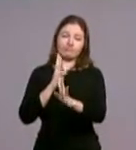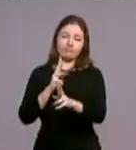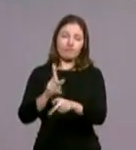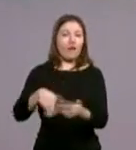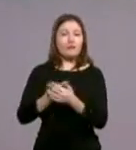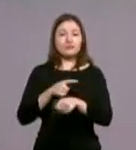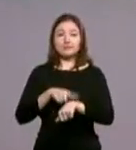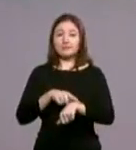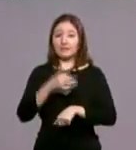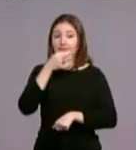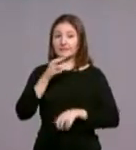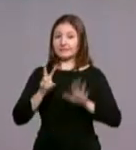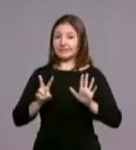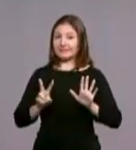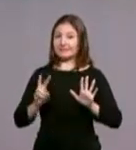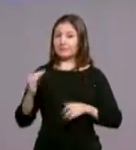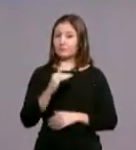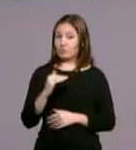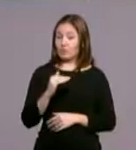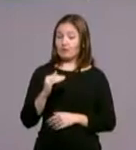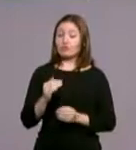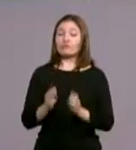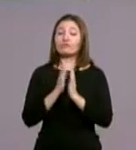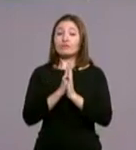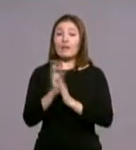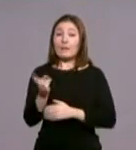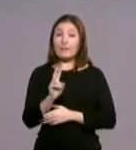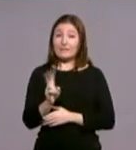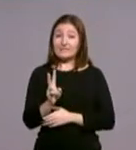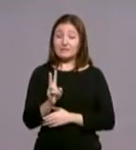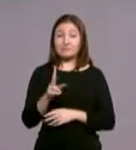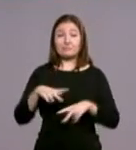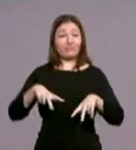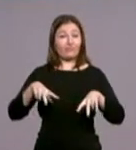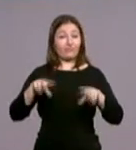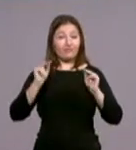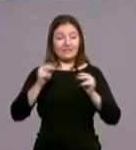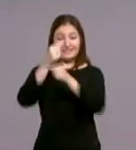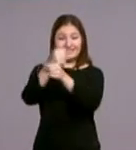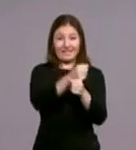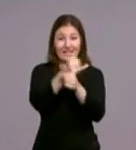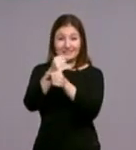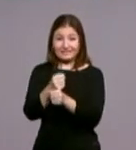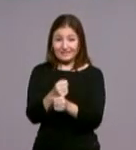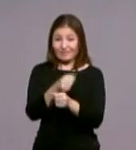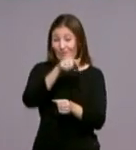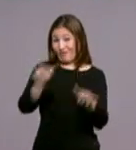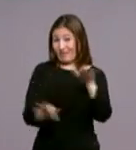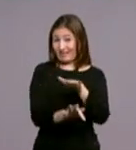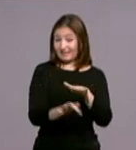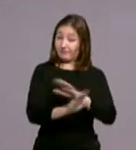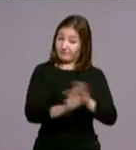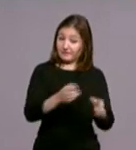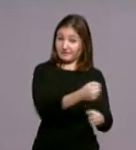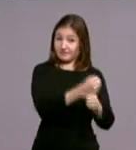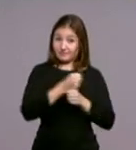7 menos cuarto, se rezan vísperas, se retira el Santísimo desde la cripta, pero la retirada del Santísimo se hace en la catedral